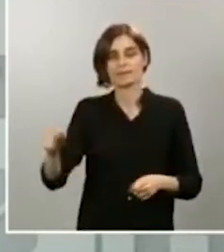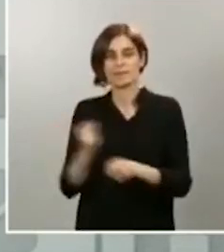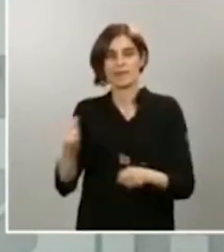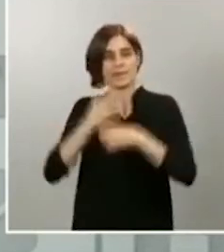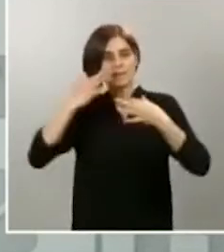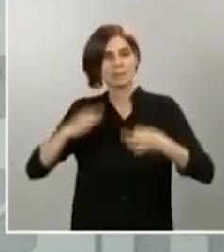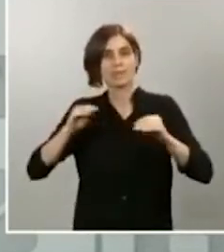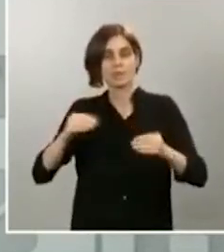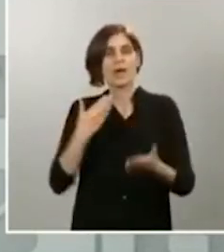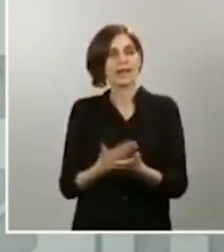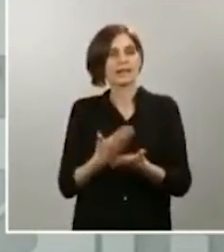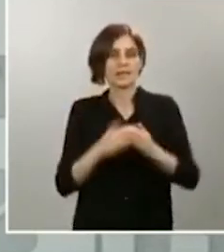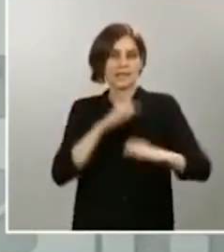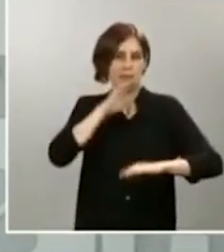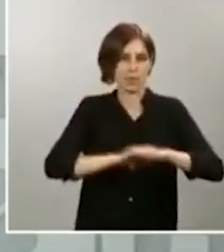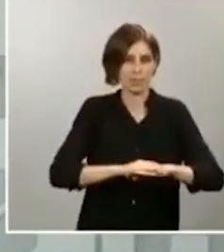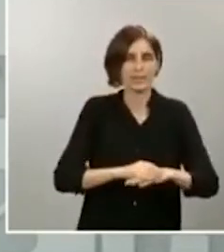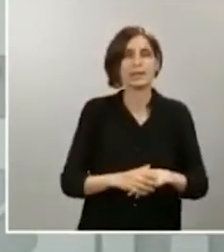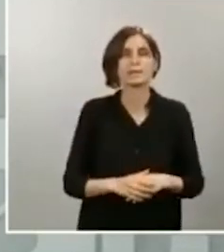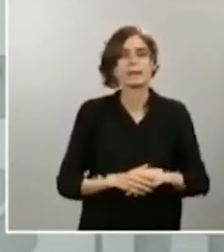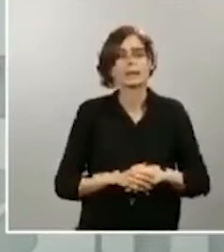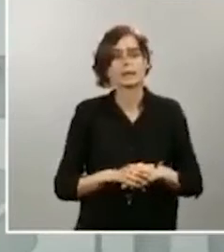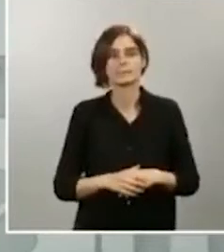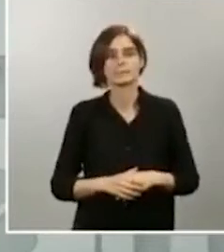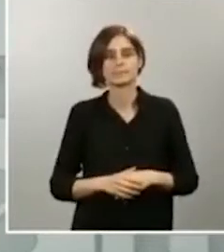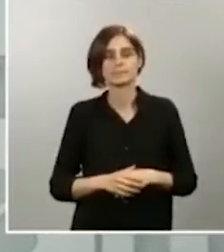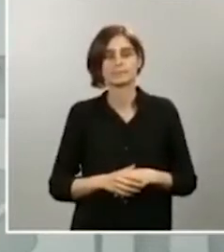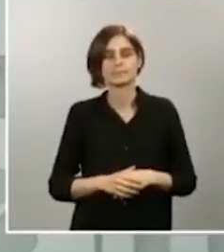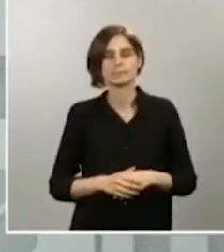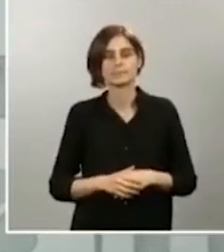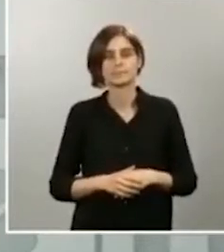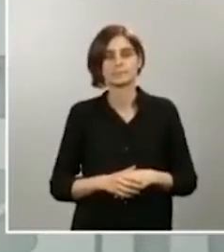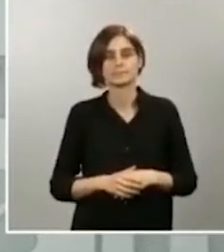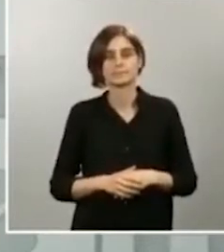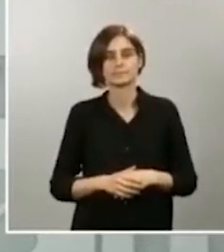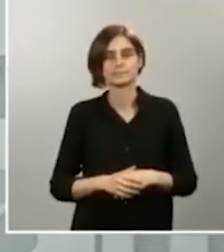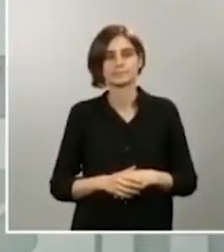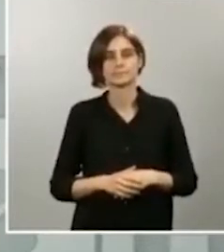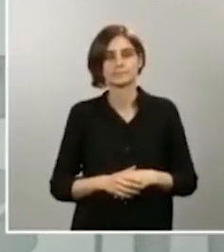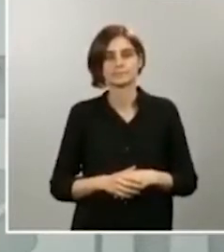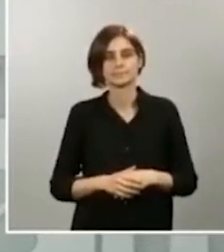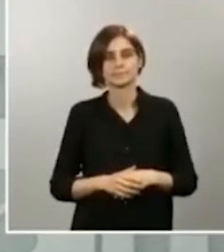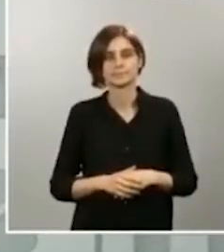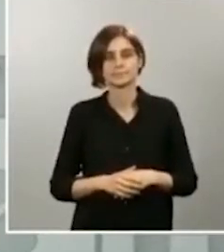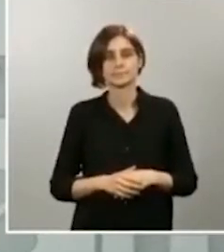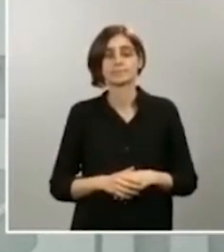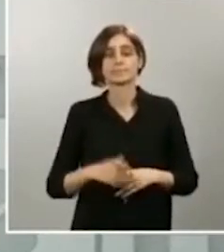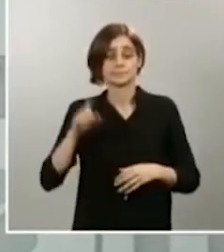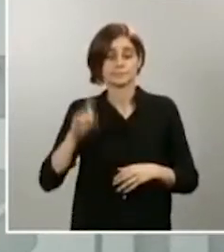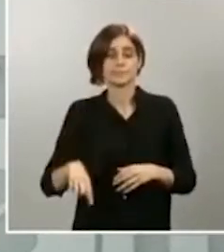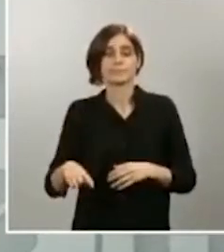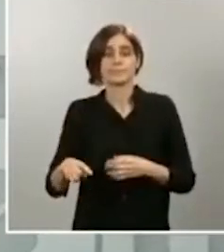tanto abriendo camino en la exportación como en el mercado interior, como he dicho en mi interior,